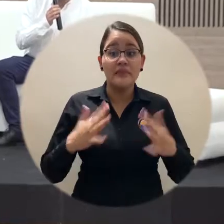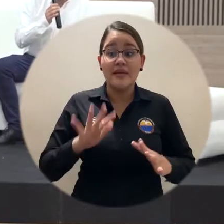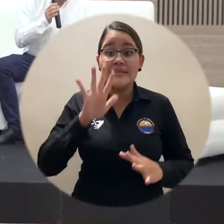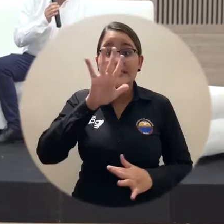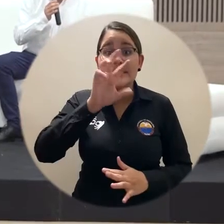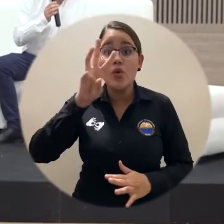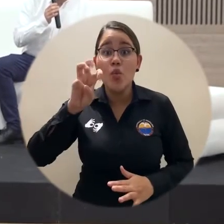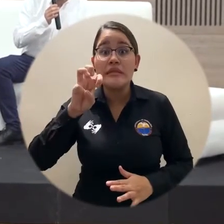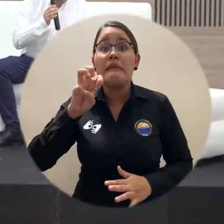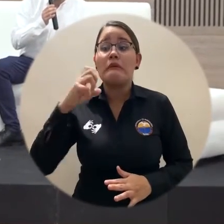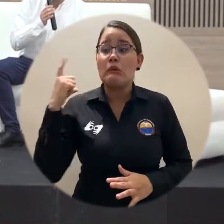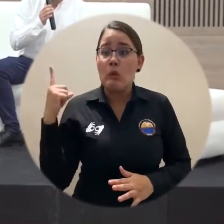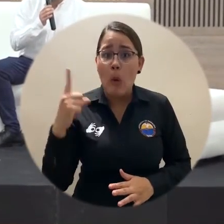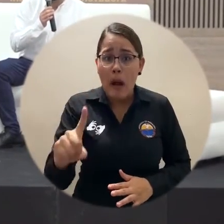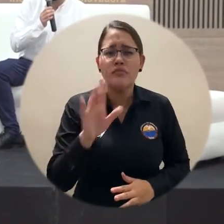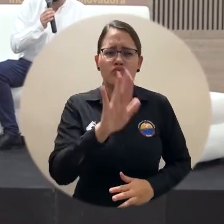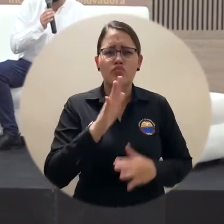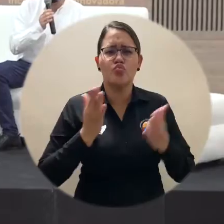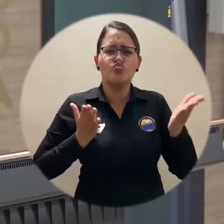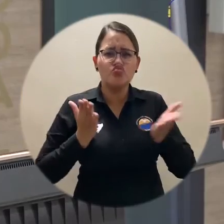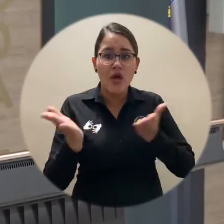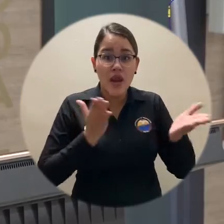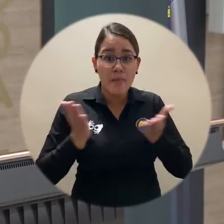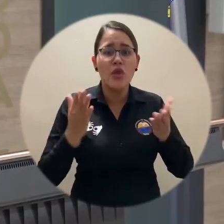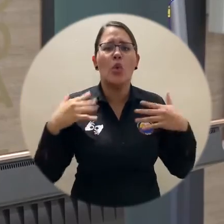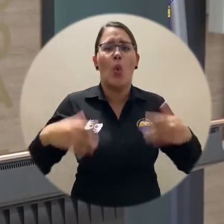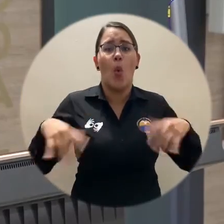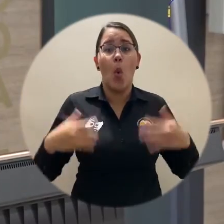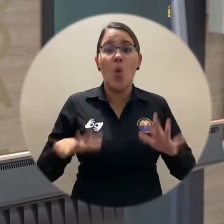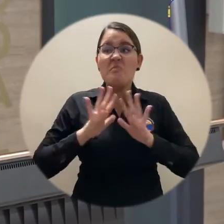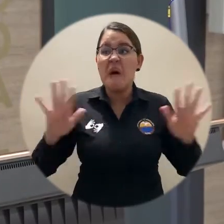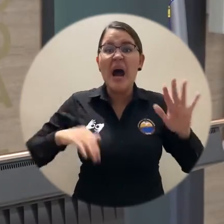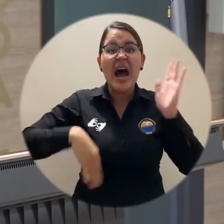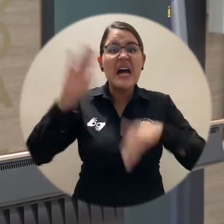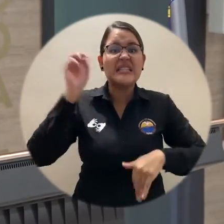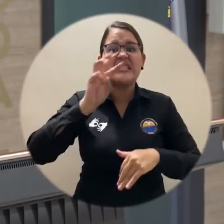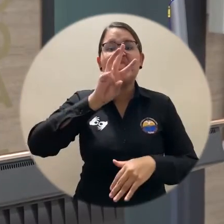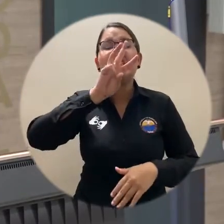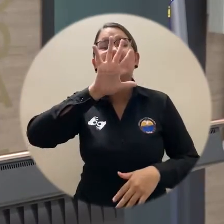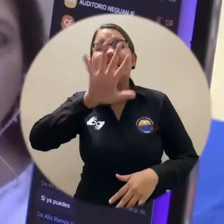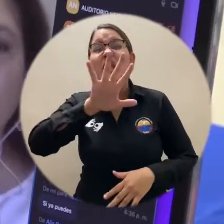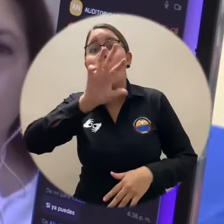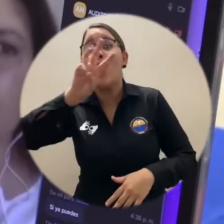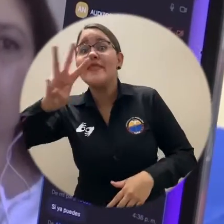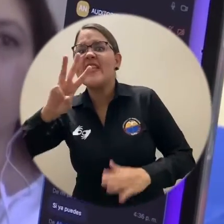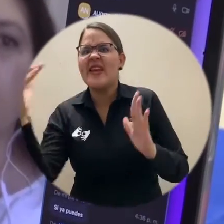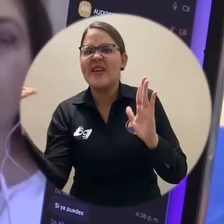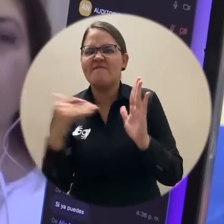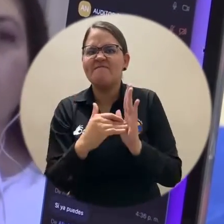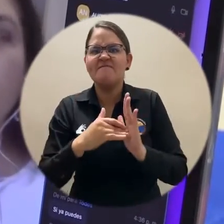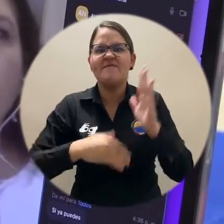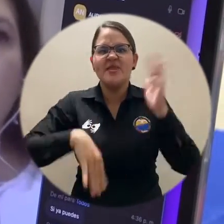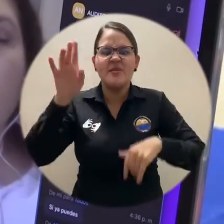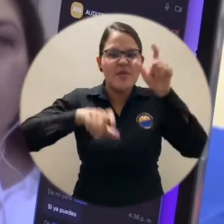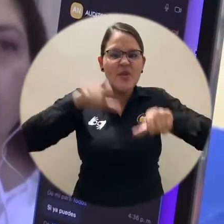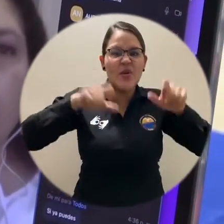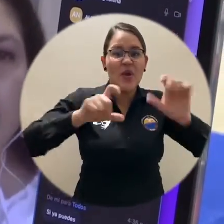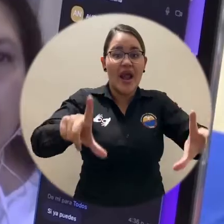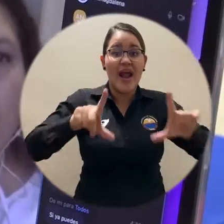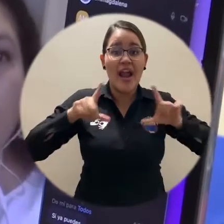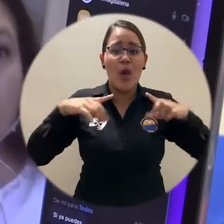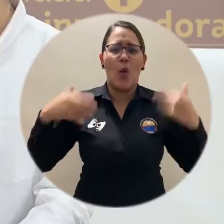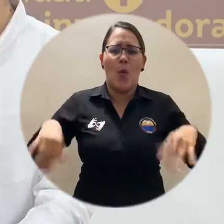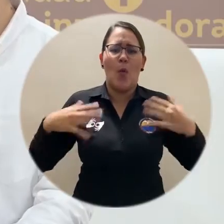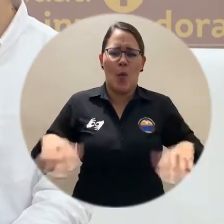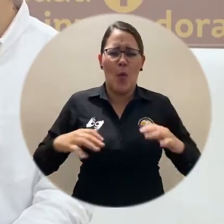A sus 58 años de servicio académico y con más de 53 mil graduados titulados y o certificados en la Universidad del